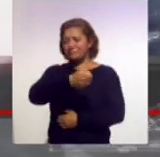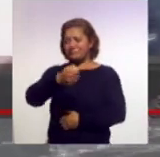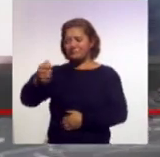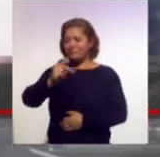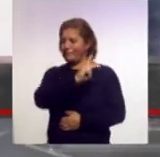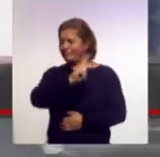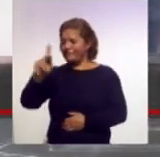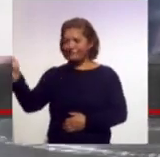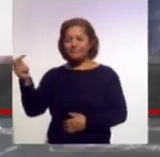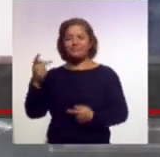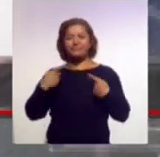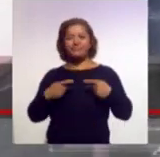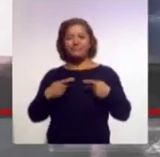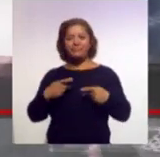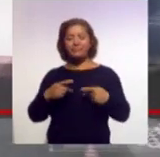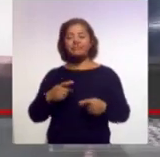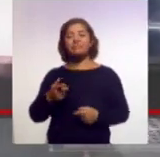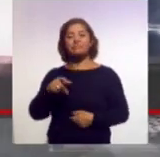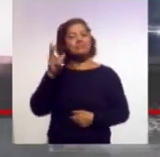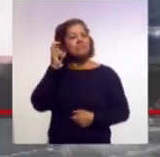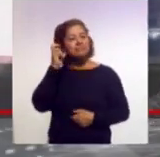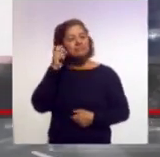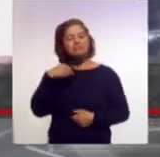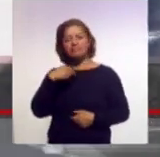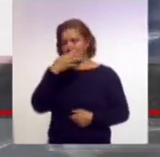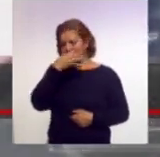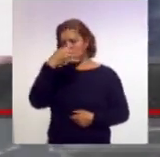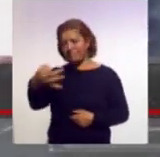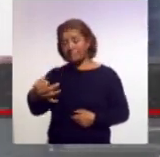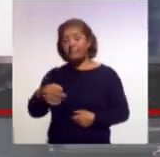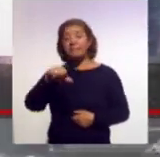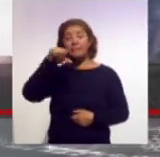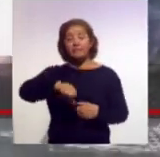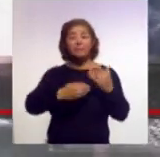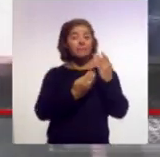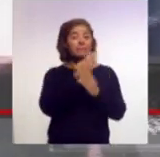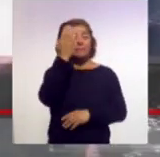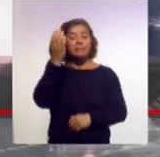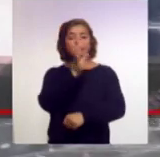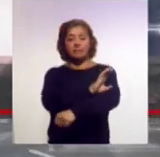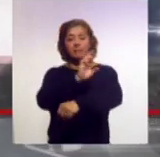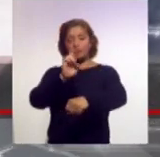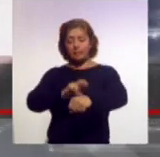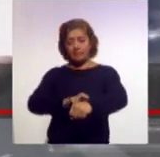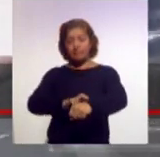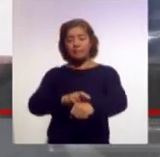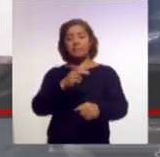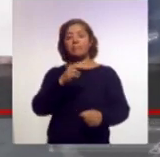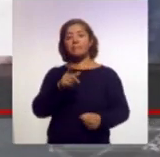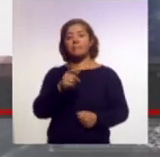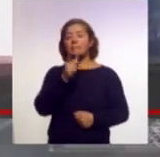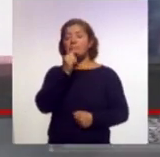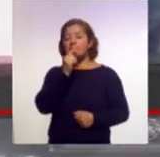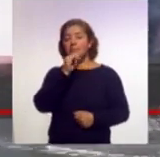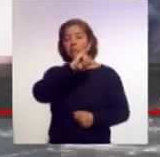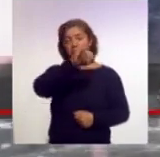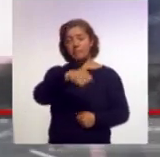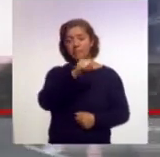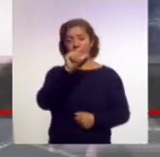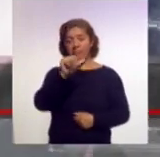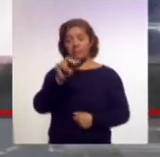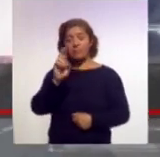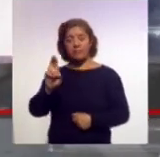Ahora Noticias que nos está escuchando. Y comentarte que esta mañana el Coordinador Estatal de Protección Civil de Tlaxcala, José Antonio Ramírez,